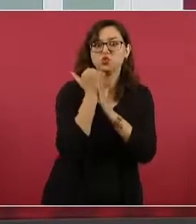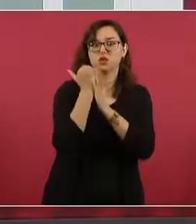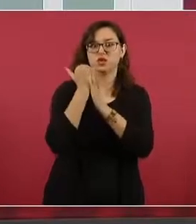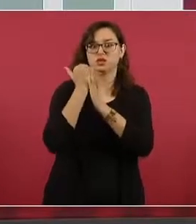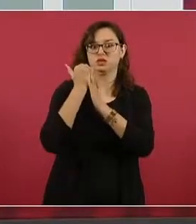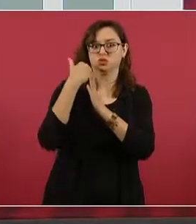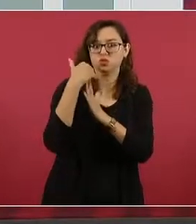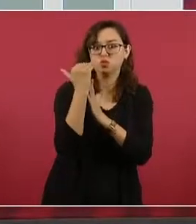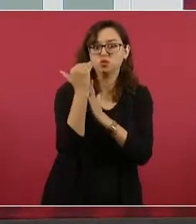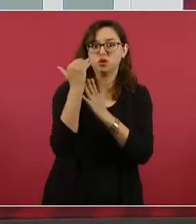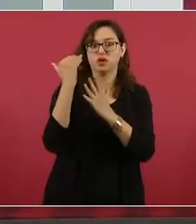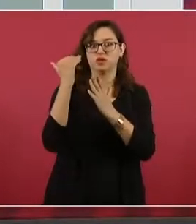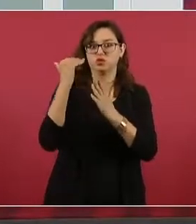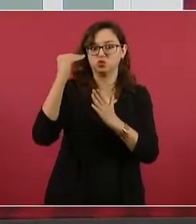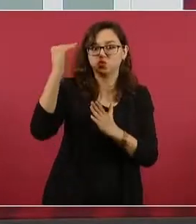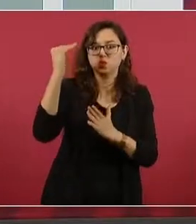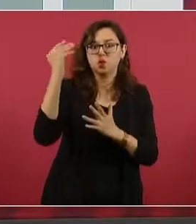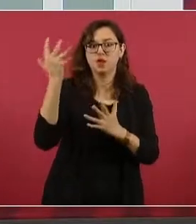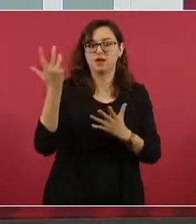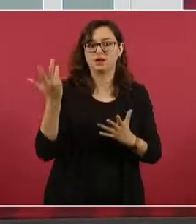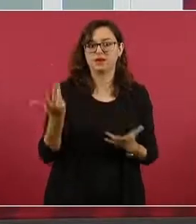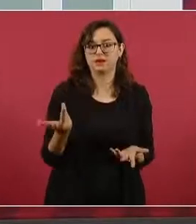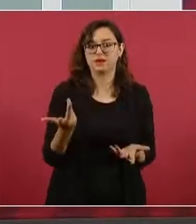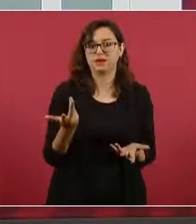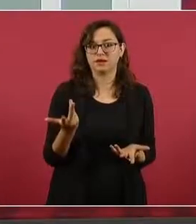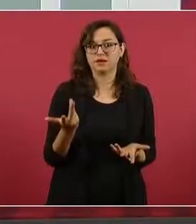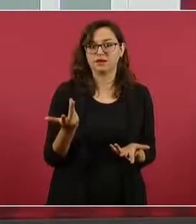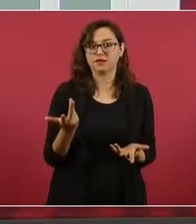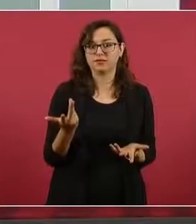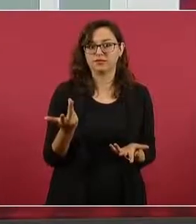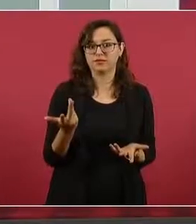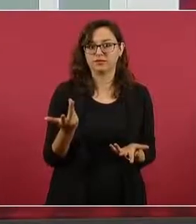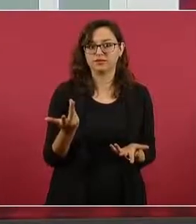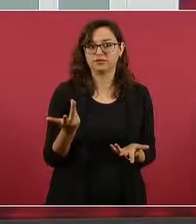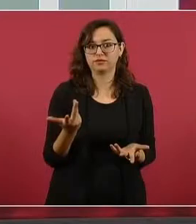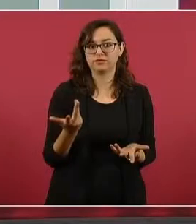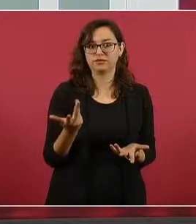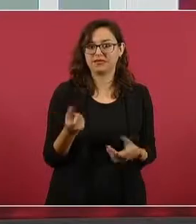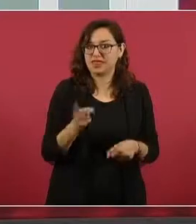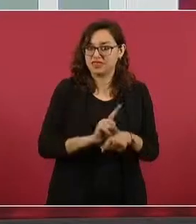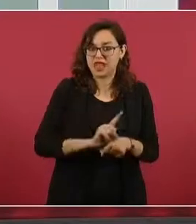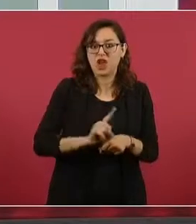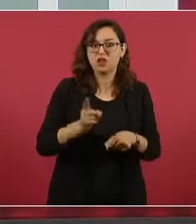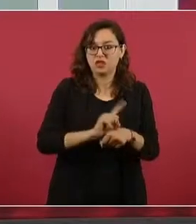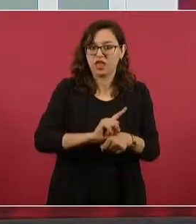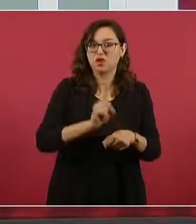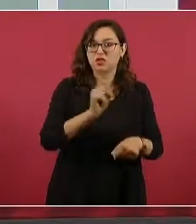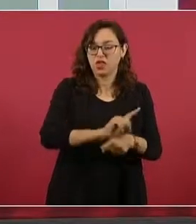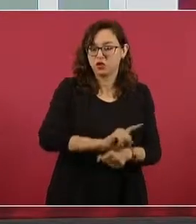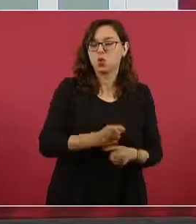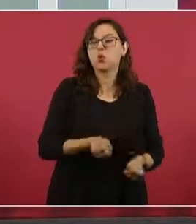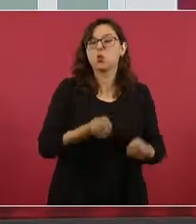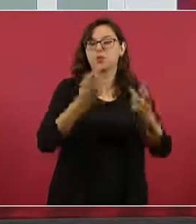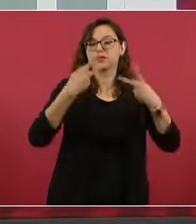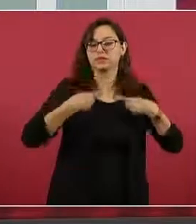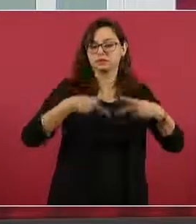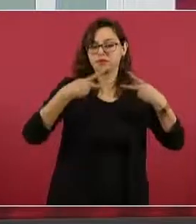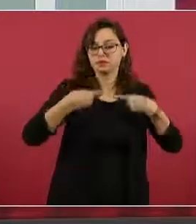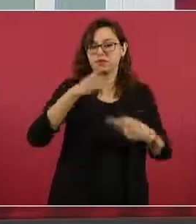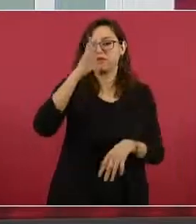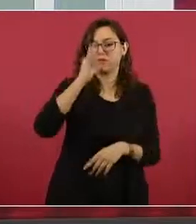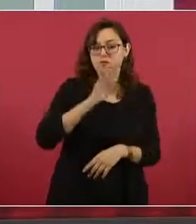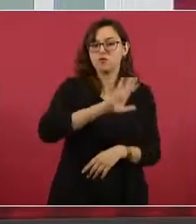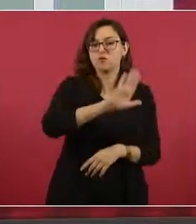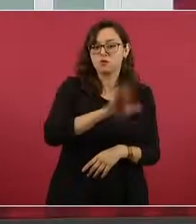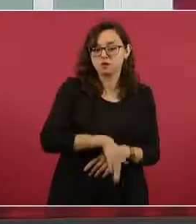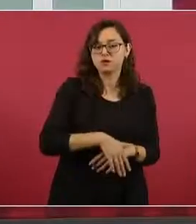94. Estos son diarios, 97,